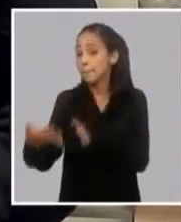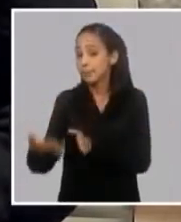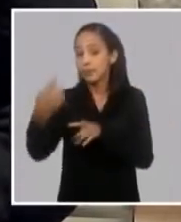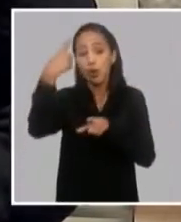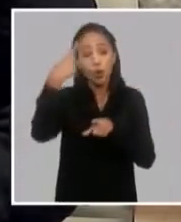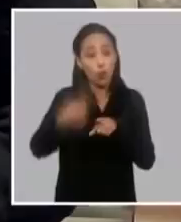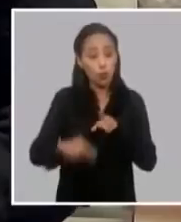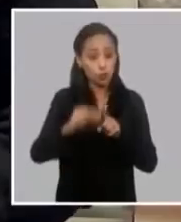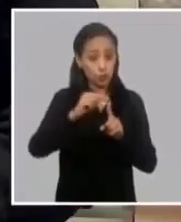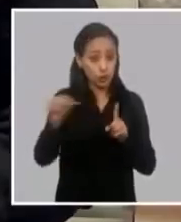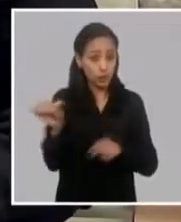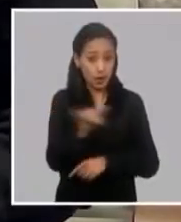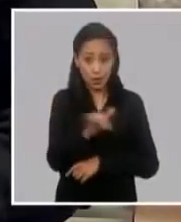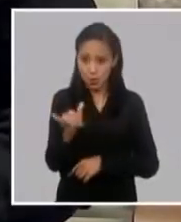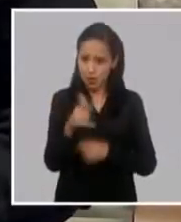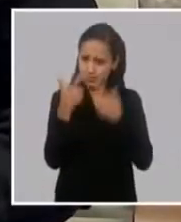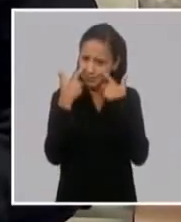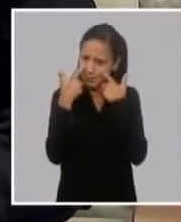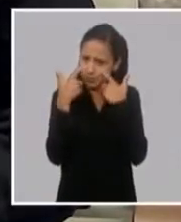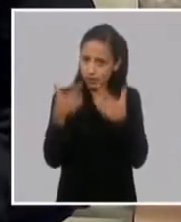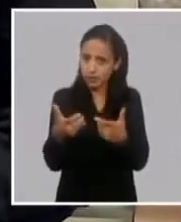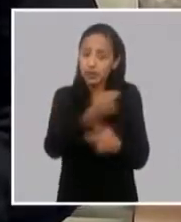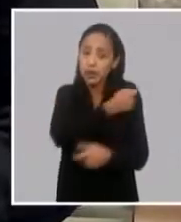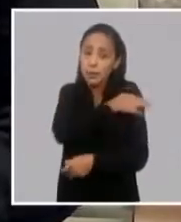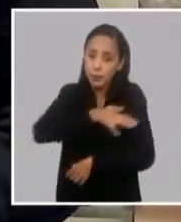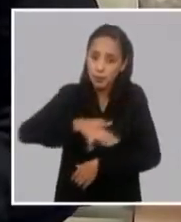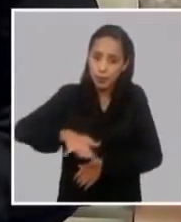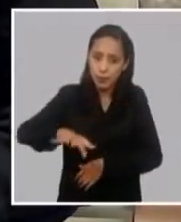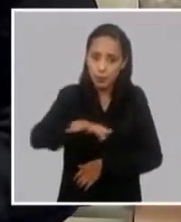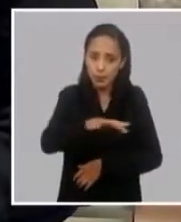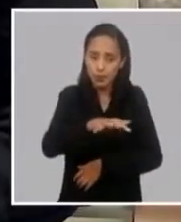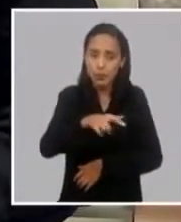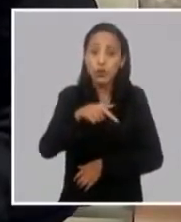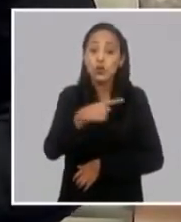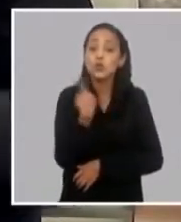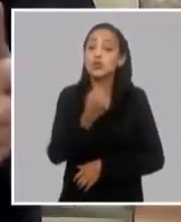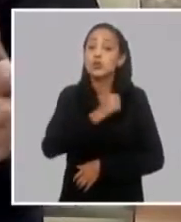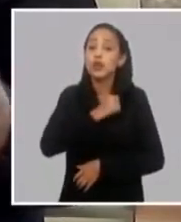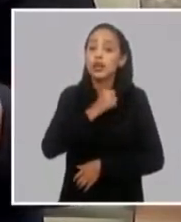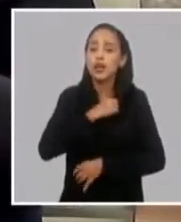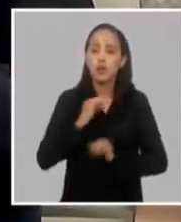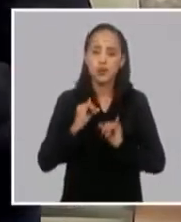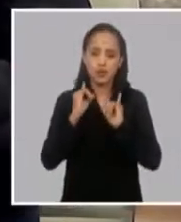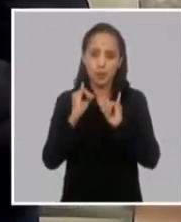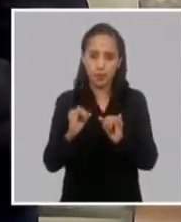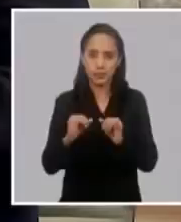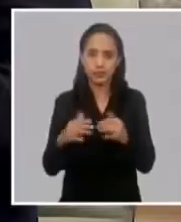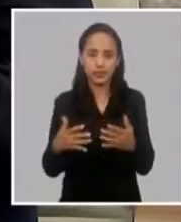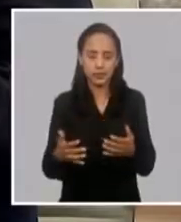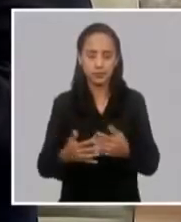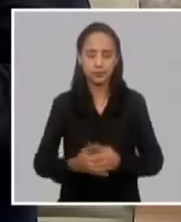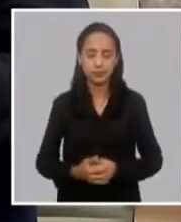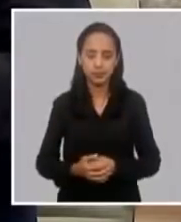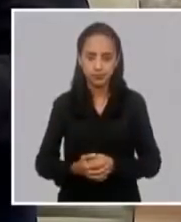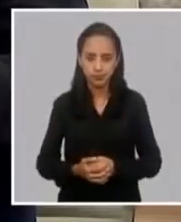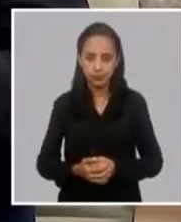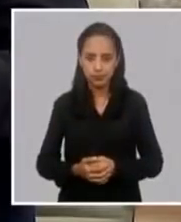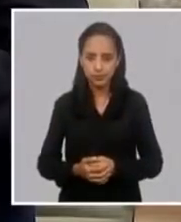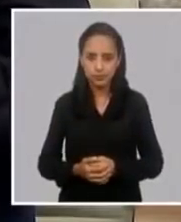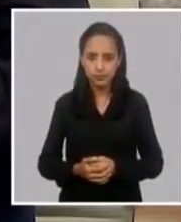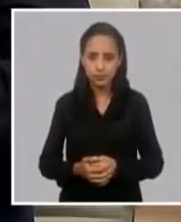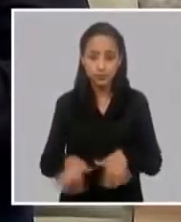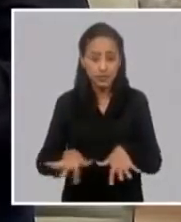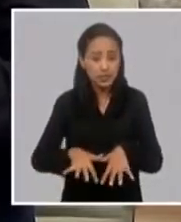que también ha sido de mucho interés de la población y que queríamos actualizar, que es la situación de todo el